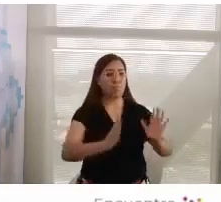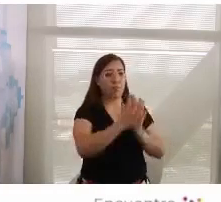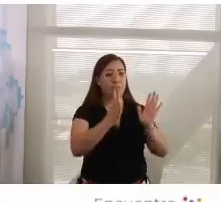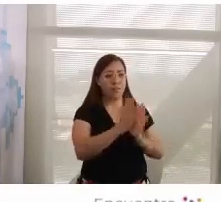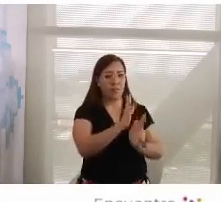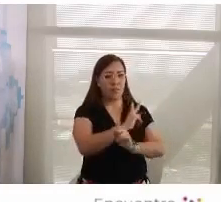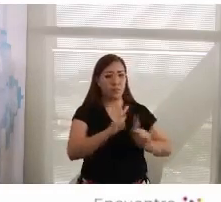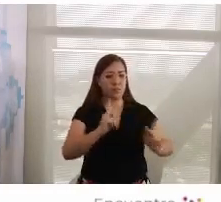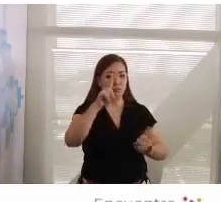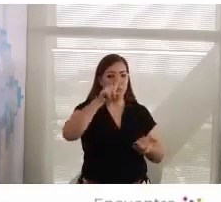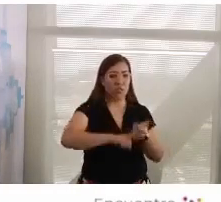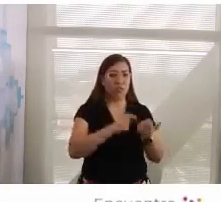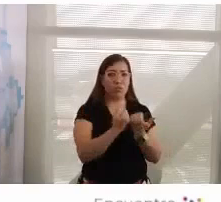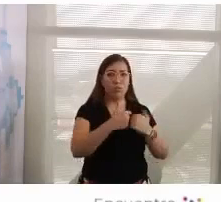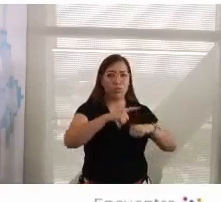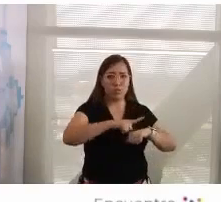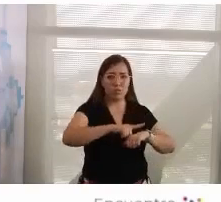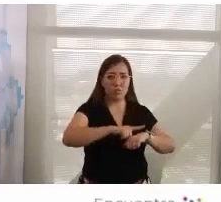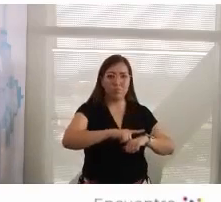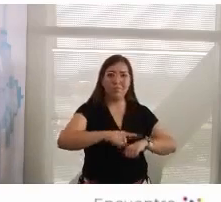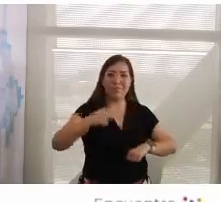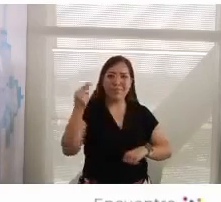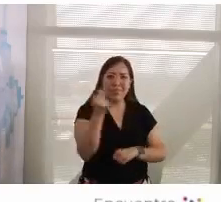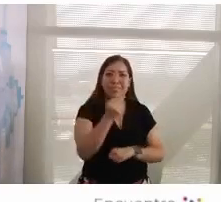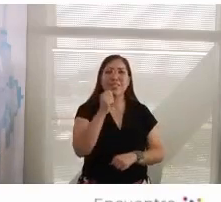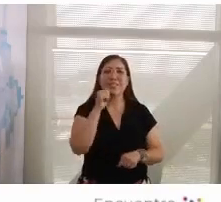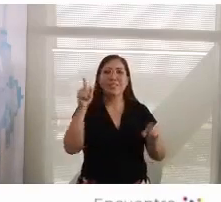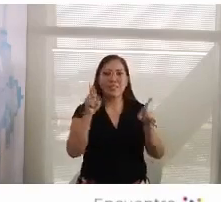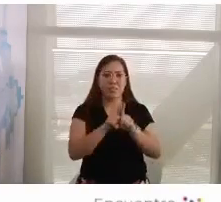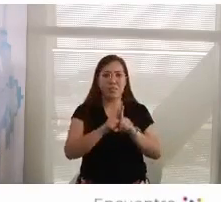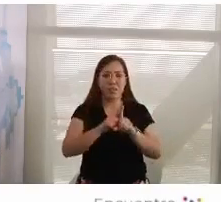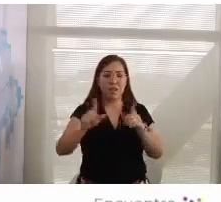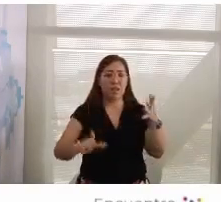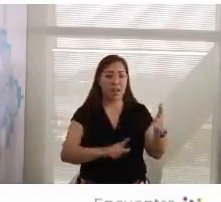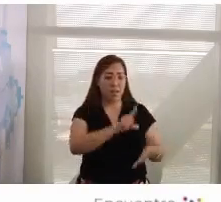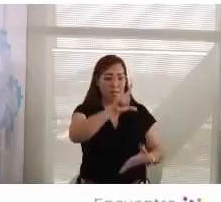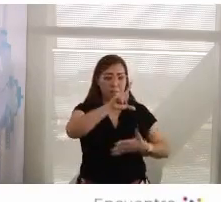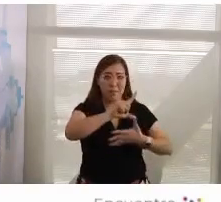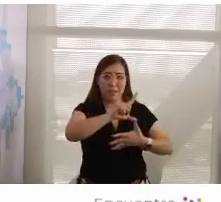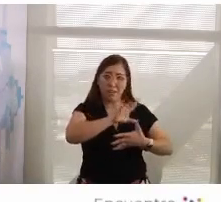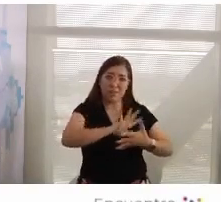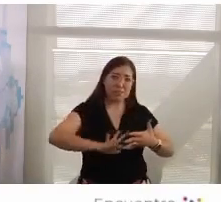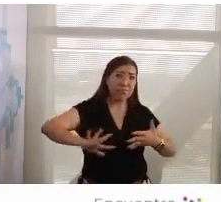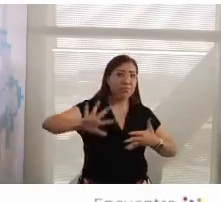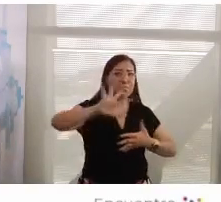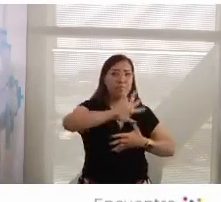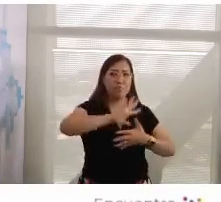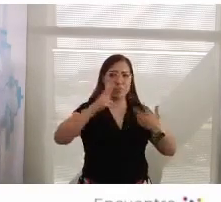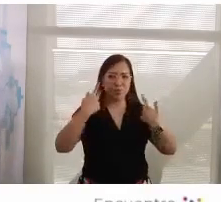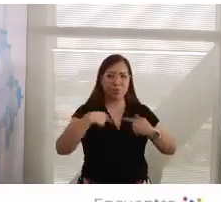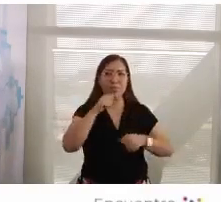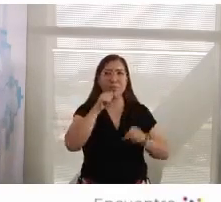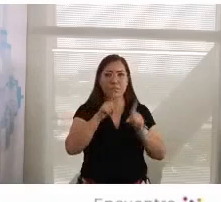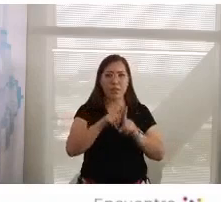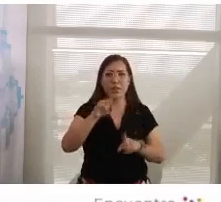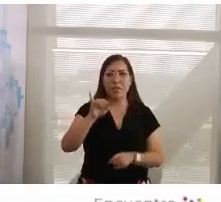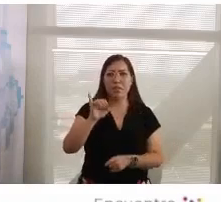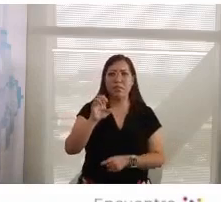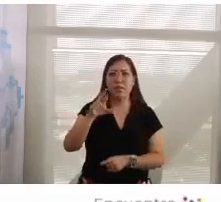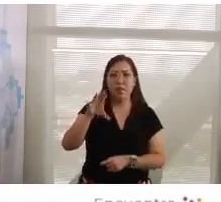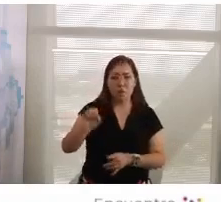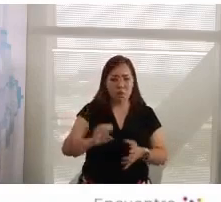no se viabiliza. Necesitará en América Latina, acima de todo, en Iberoamérica, de la